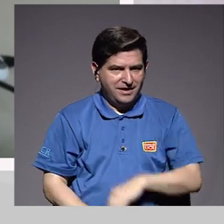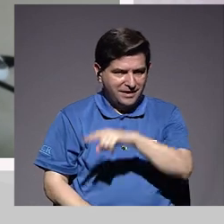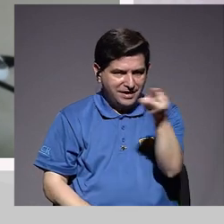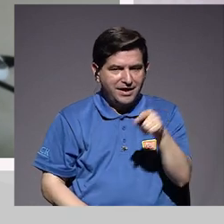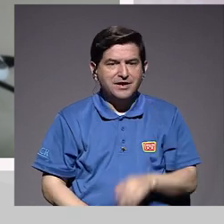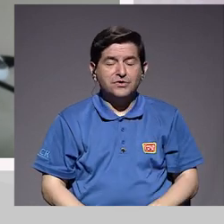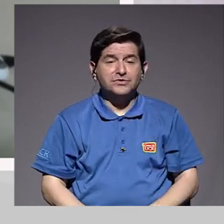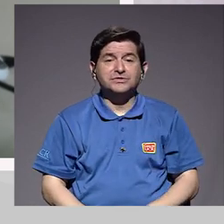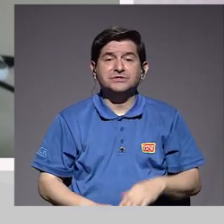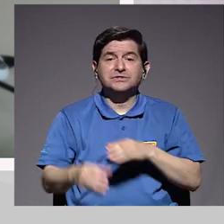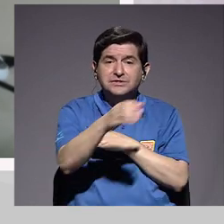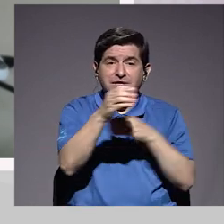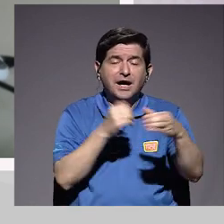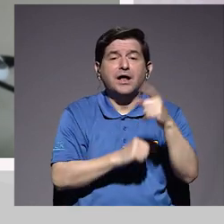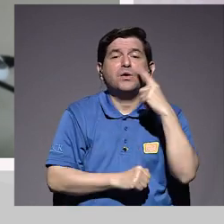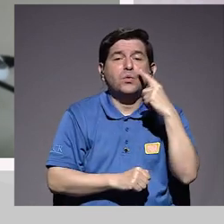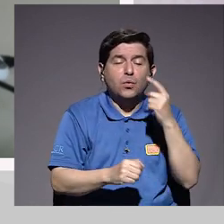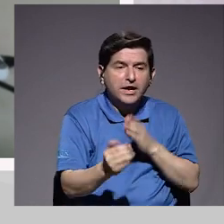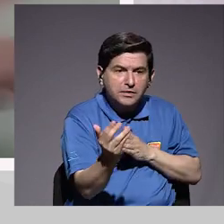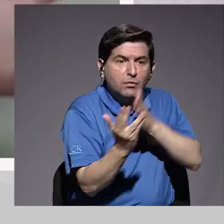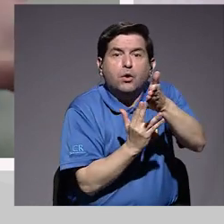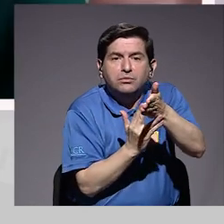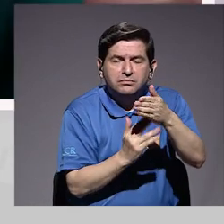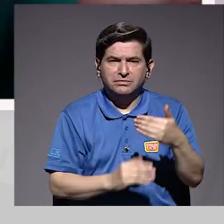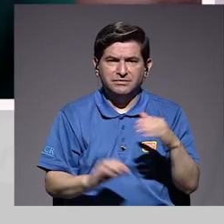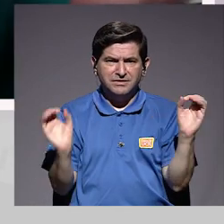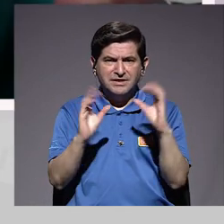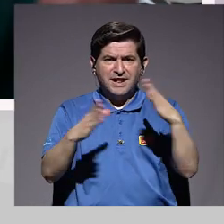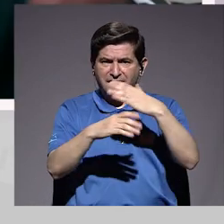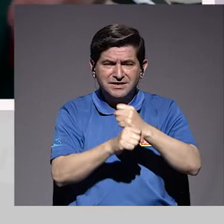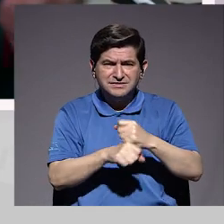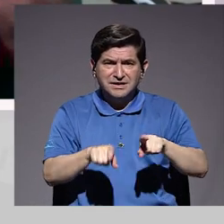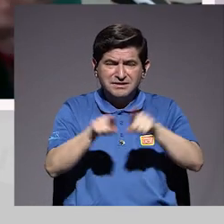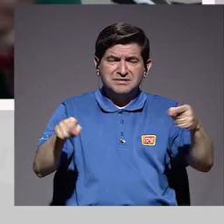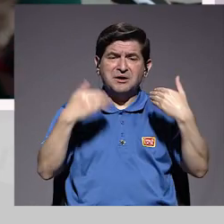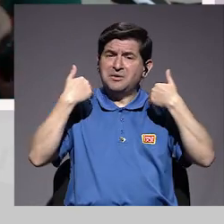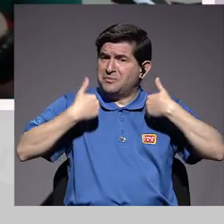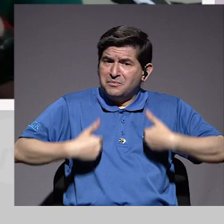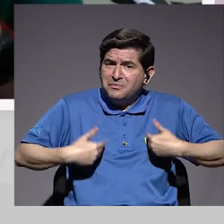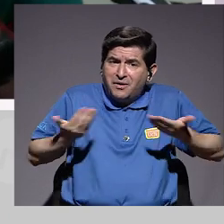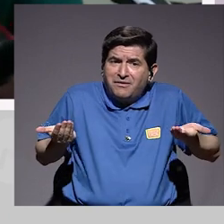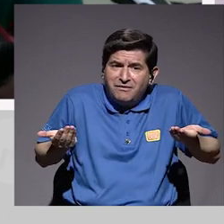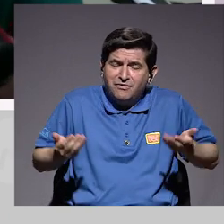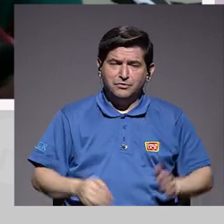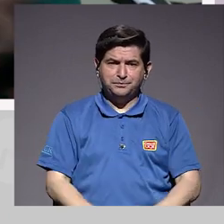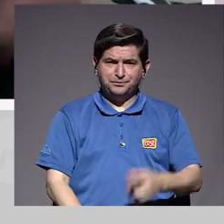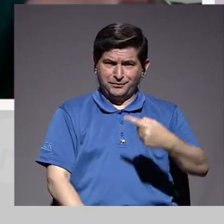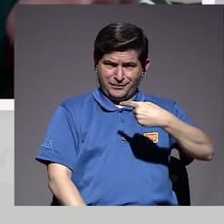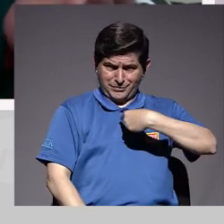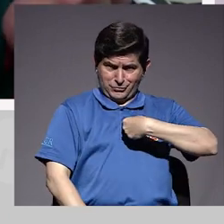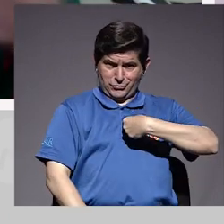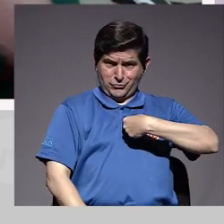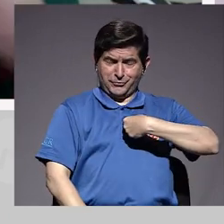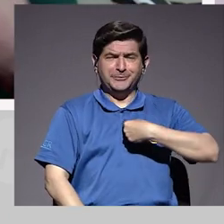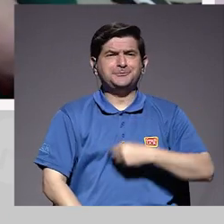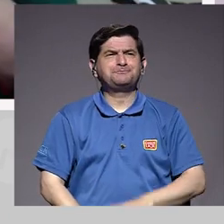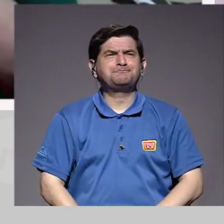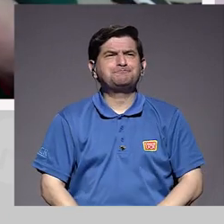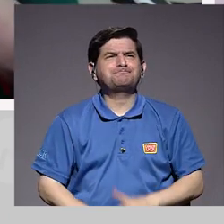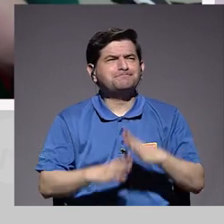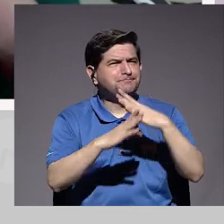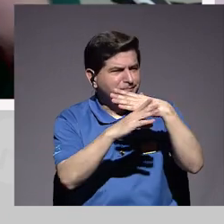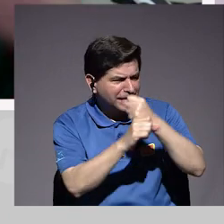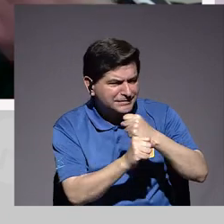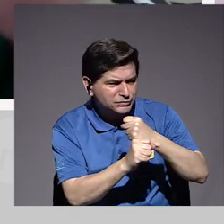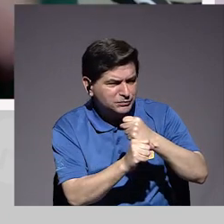padres porque, hey, estamos confinados, no tenemos nada que hacer y tampoco estamos cansados. Y entonces yo tengo que resumirlo y yo digo, bueno, se está